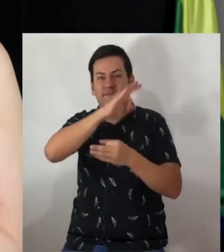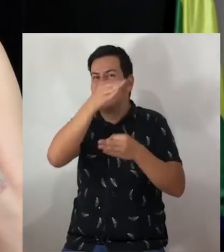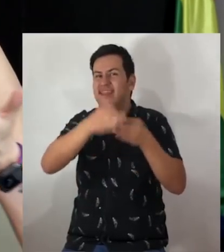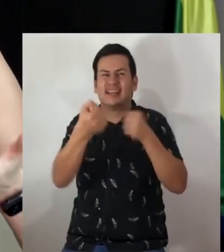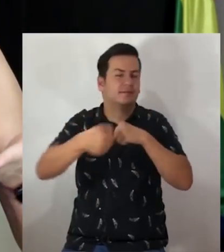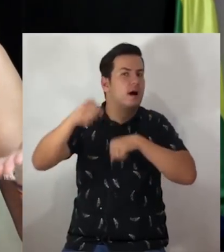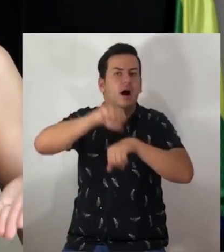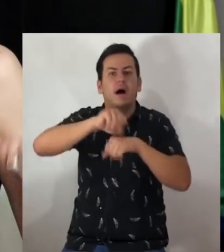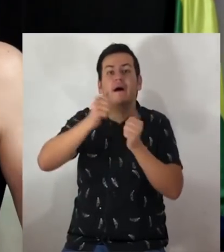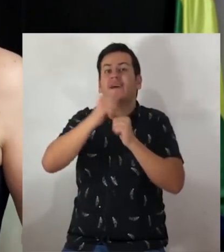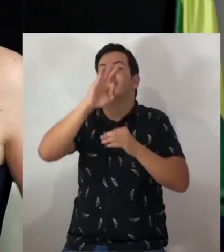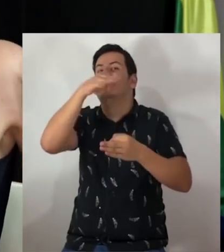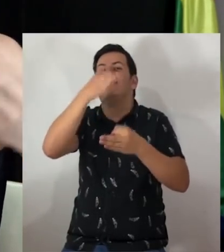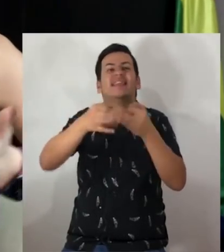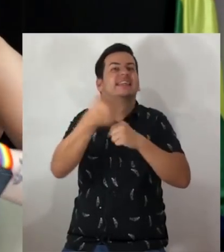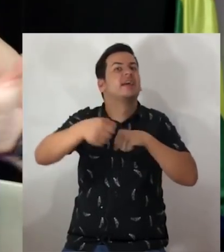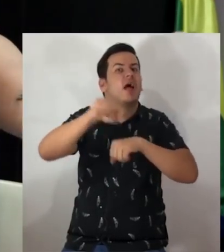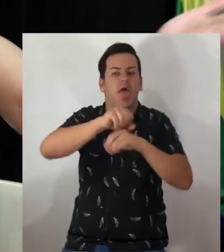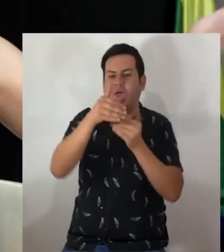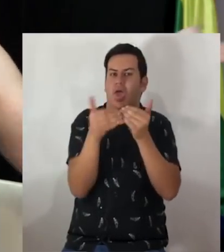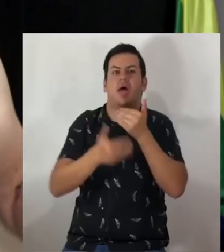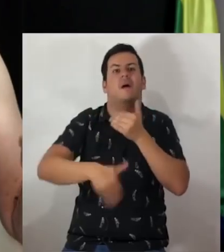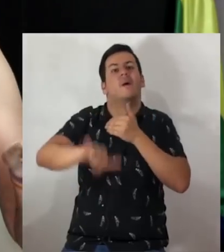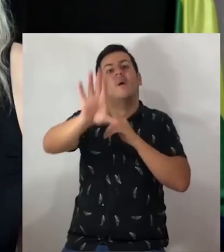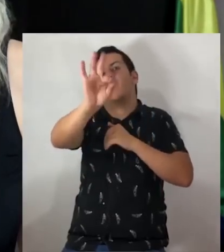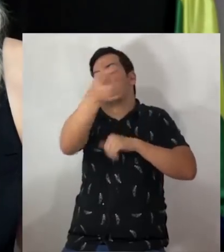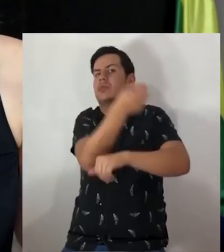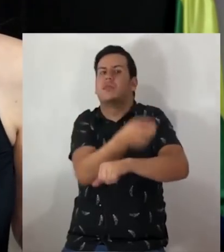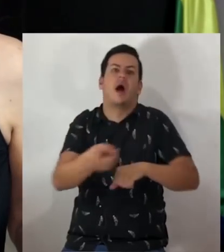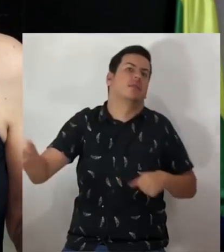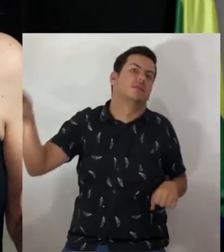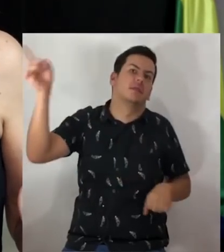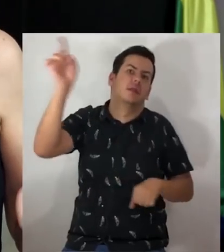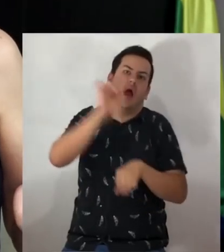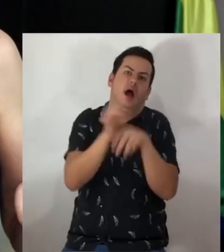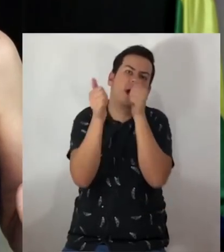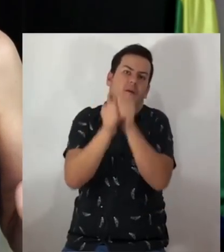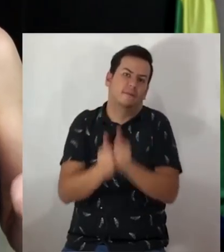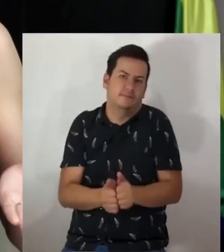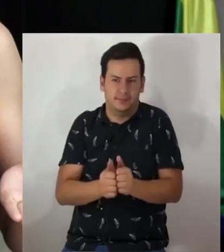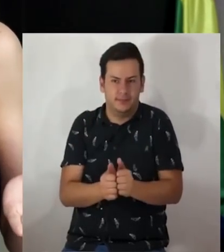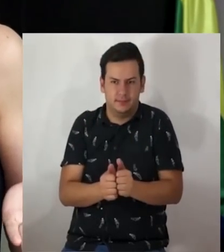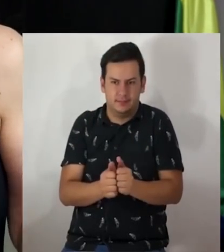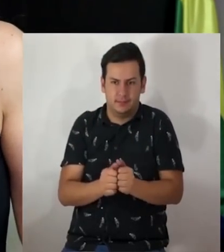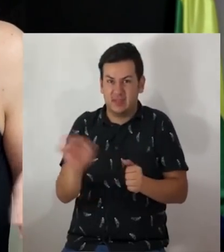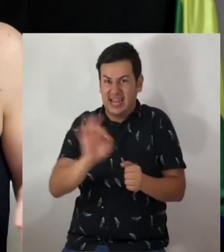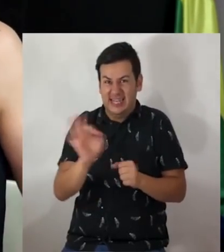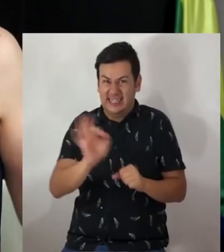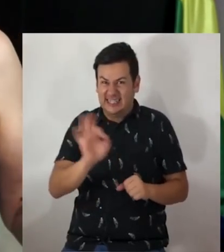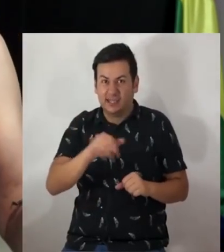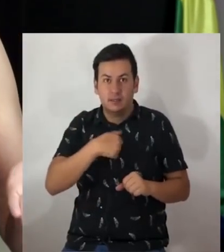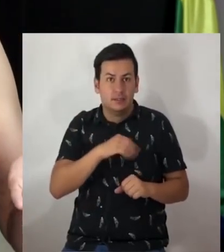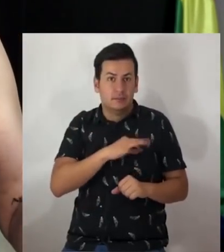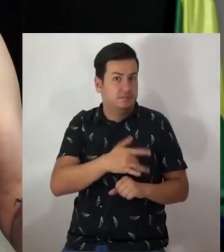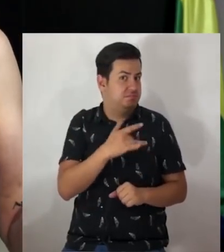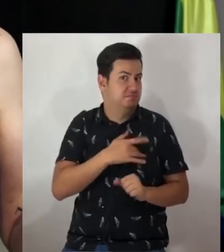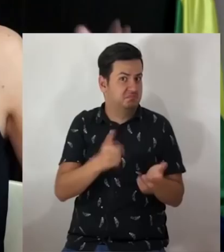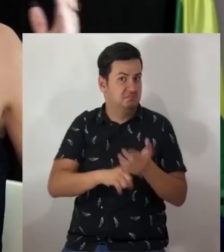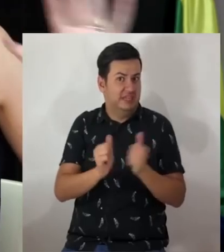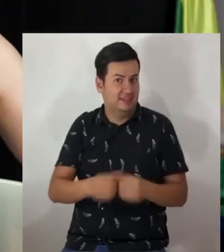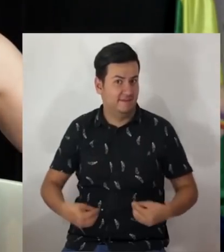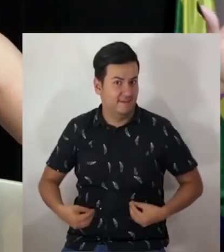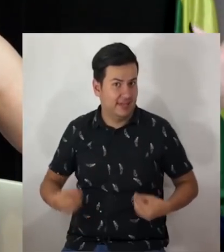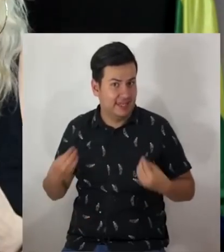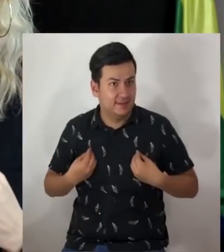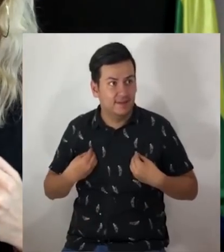y comienza el fin de semana grande. La cuarentena que si lo piensan debería ser básicamente todo aquello que queríamos de la vida no